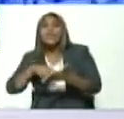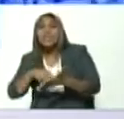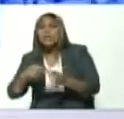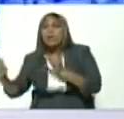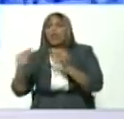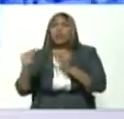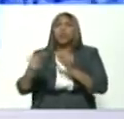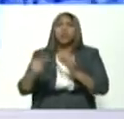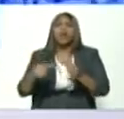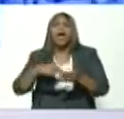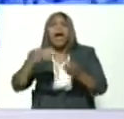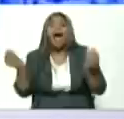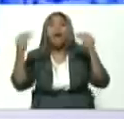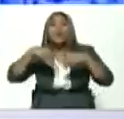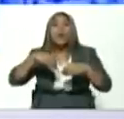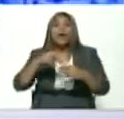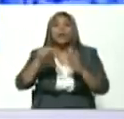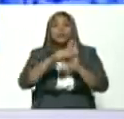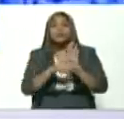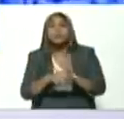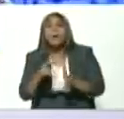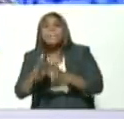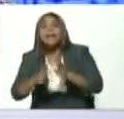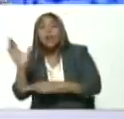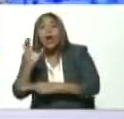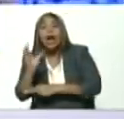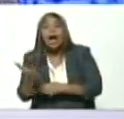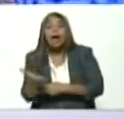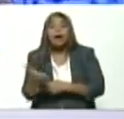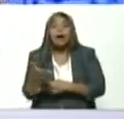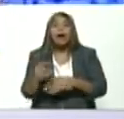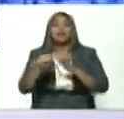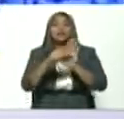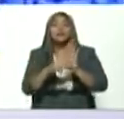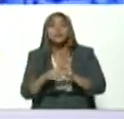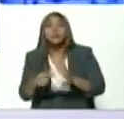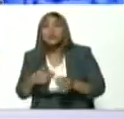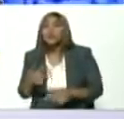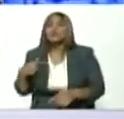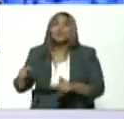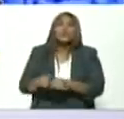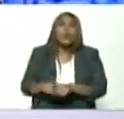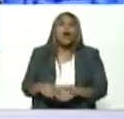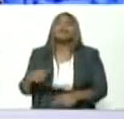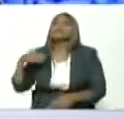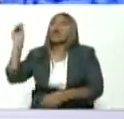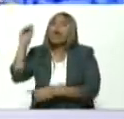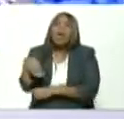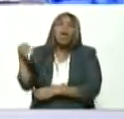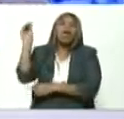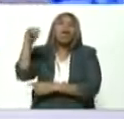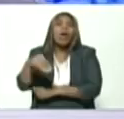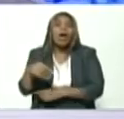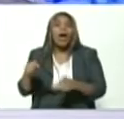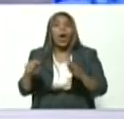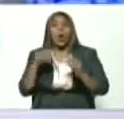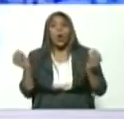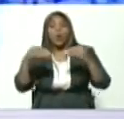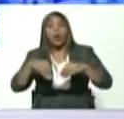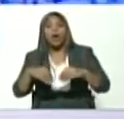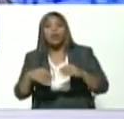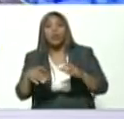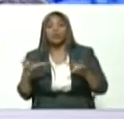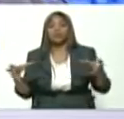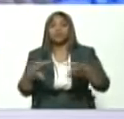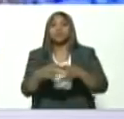colectivos en el metro de Caracas las modalidades que logramos con presión de que los contratos colectivos se debatieran